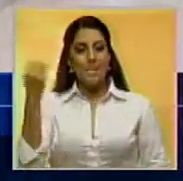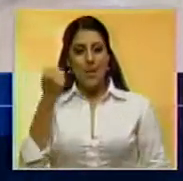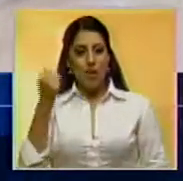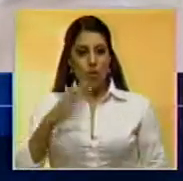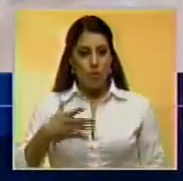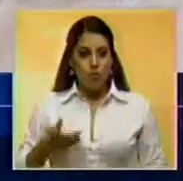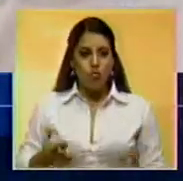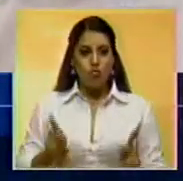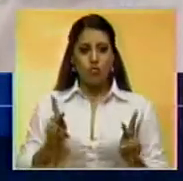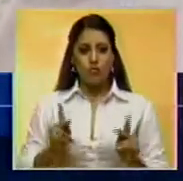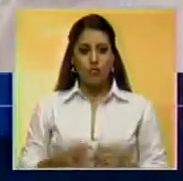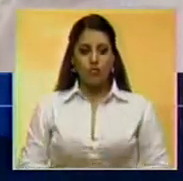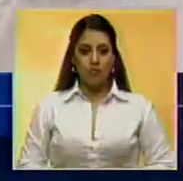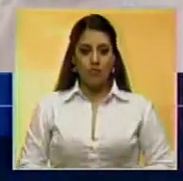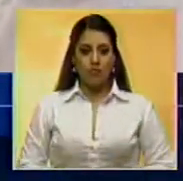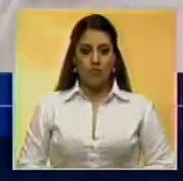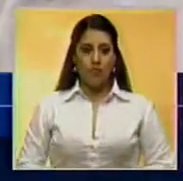posible.